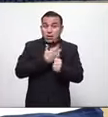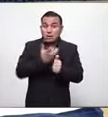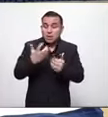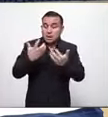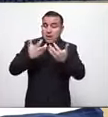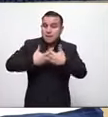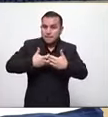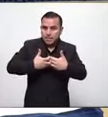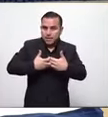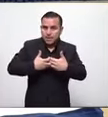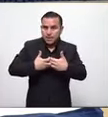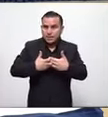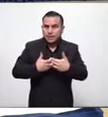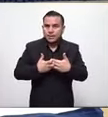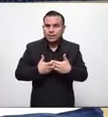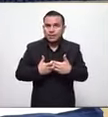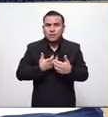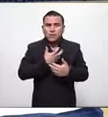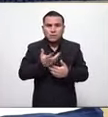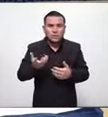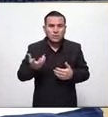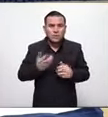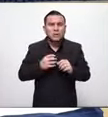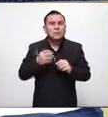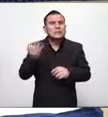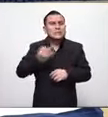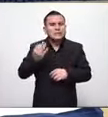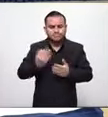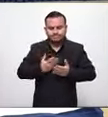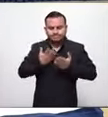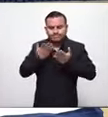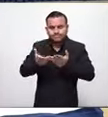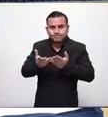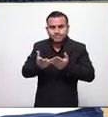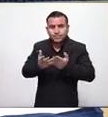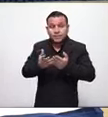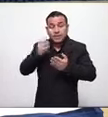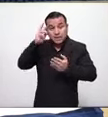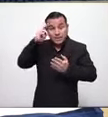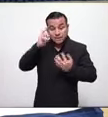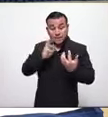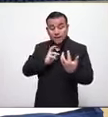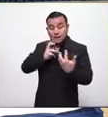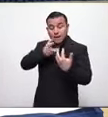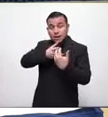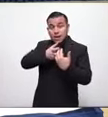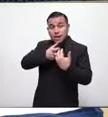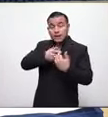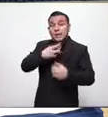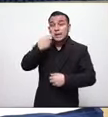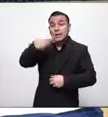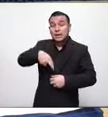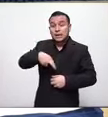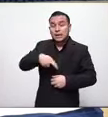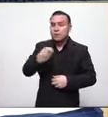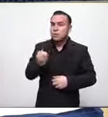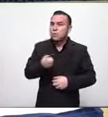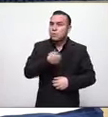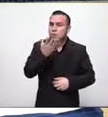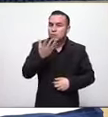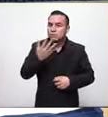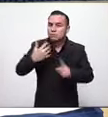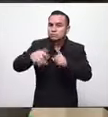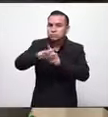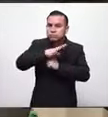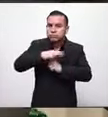pequeñas empresas y a las empresas que lo necesiten adaptarse a una nueva realidad sino que también sería la